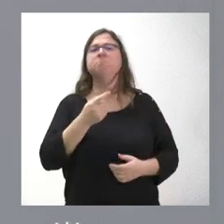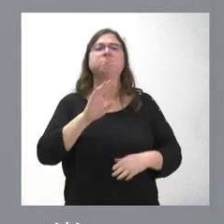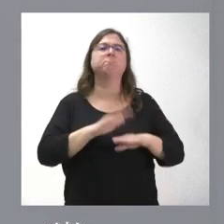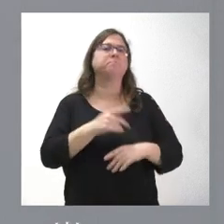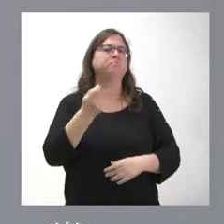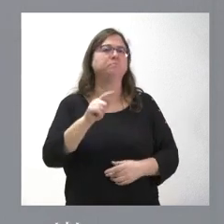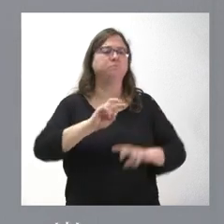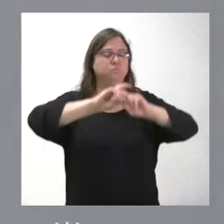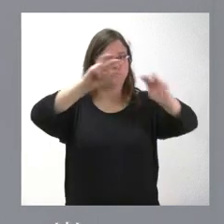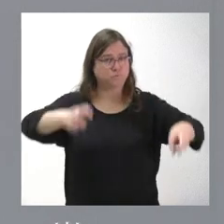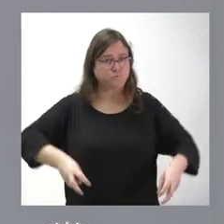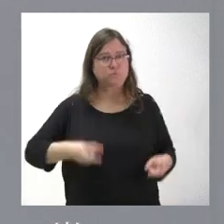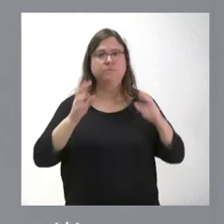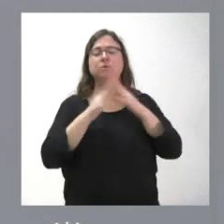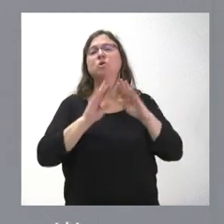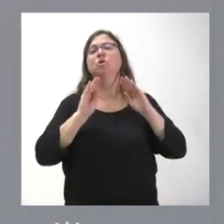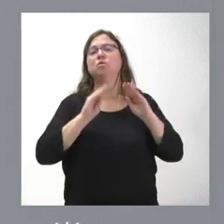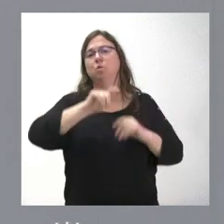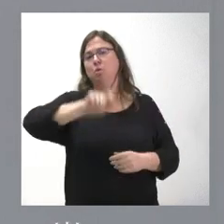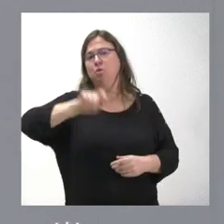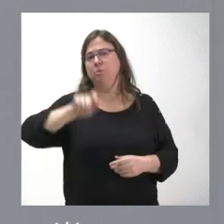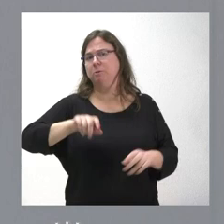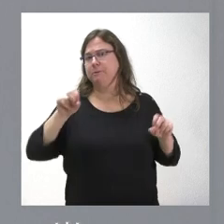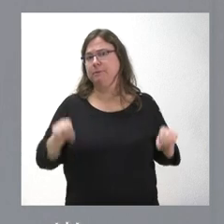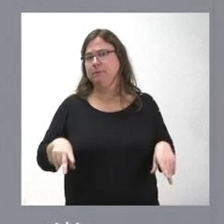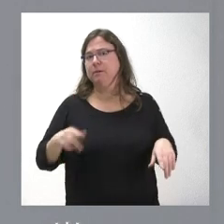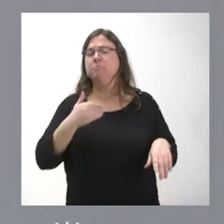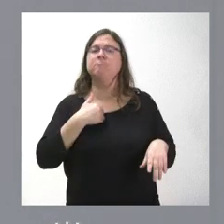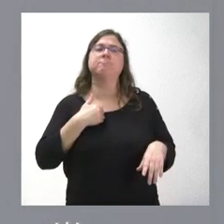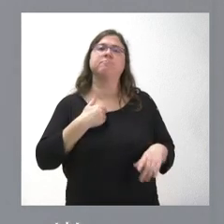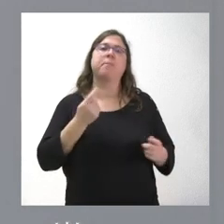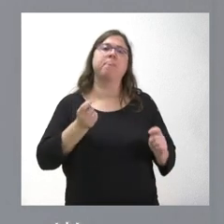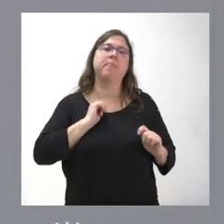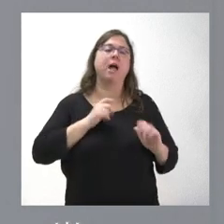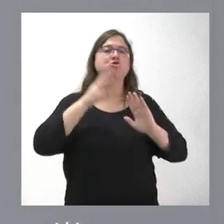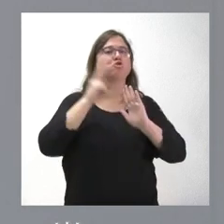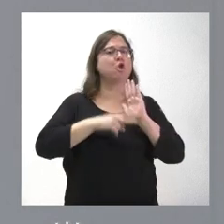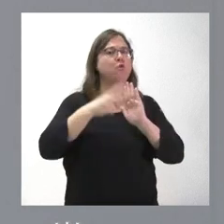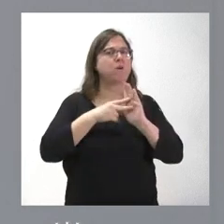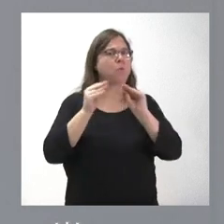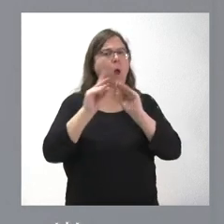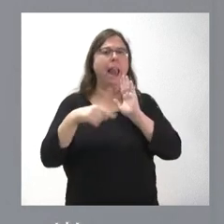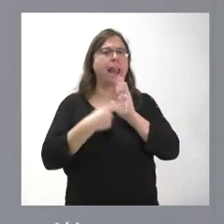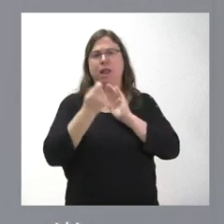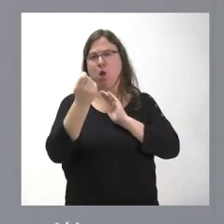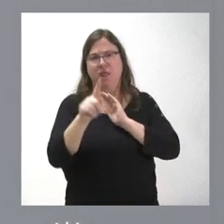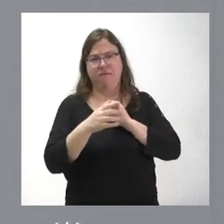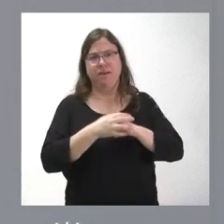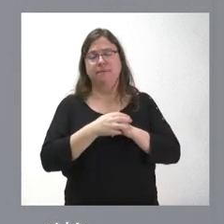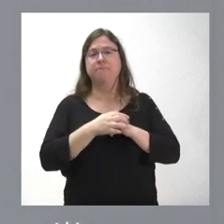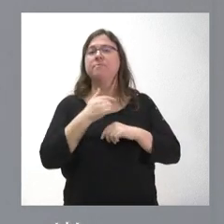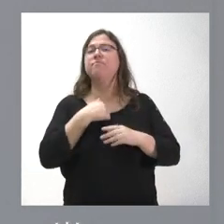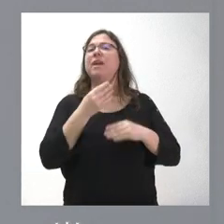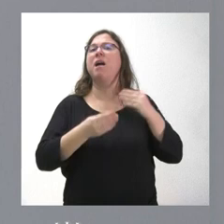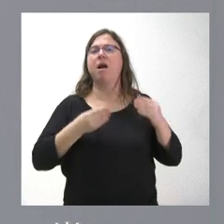la modificación de la estructura de personal de una residencia requiriera una norma con rango de ley. Por tanto, lo que hacemos